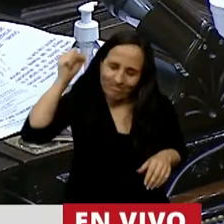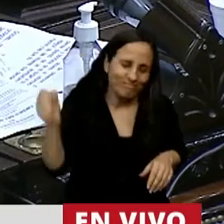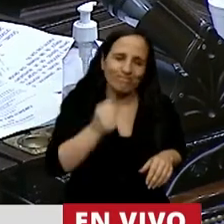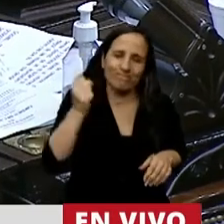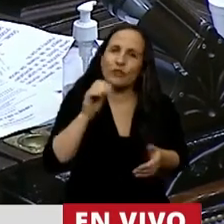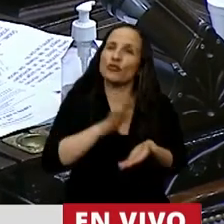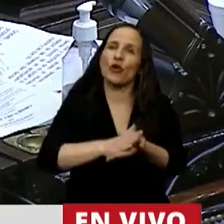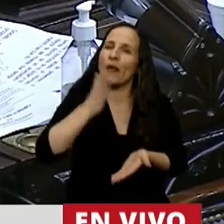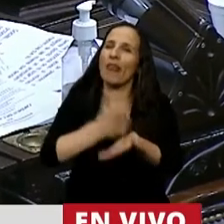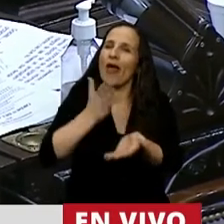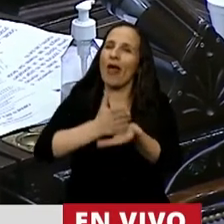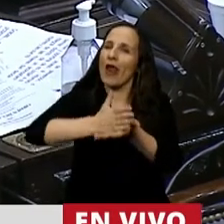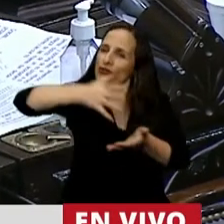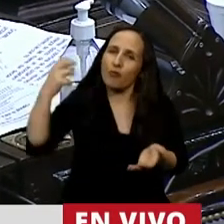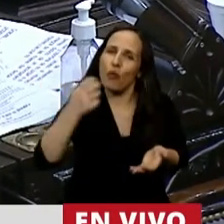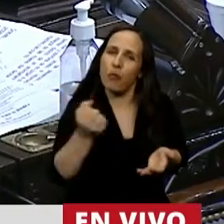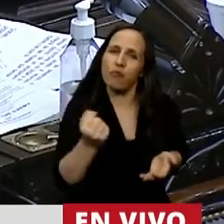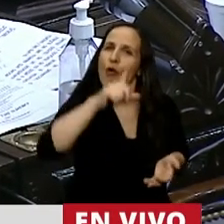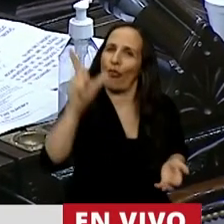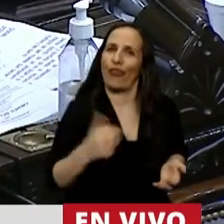conquista de derechos de la República Argentina.